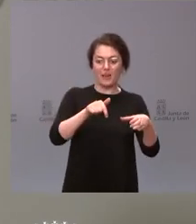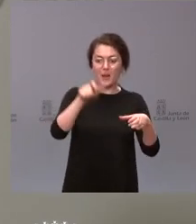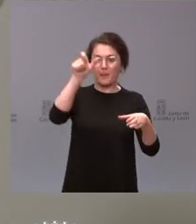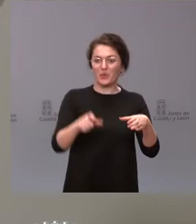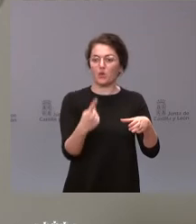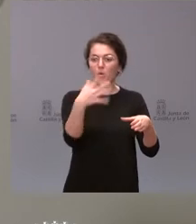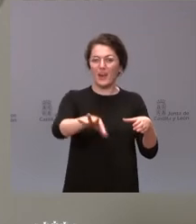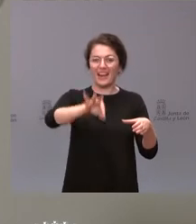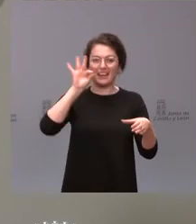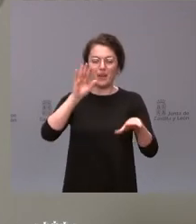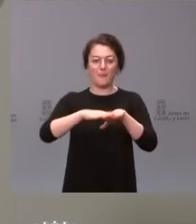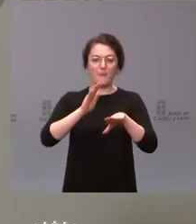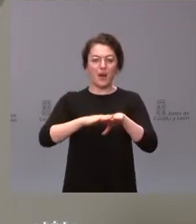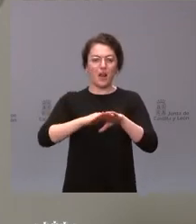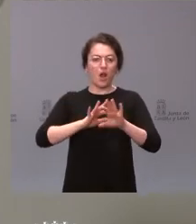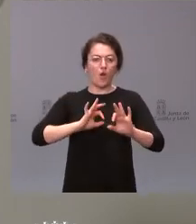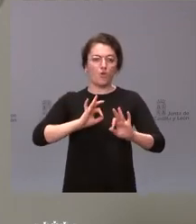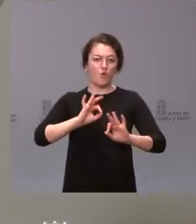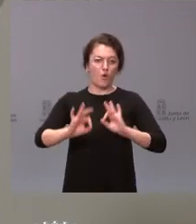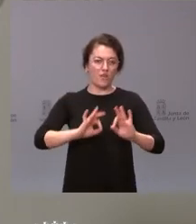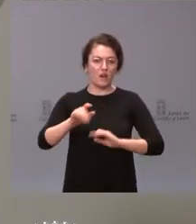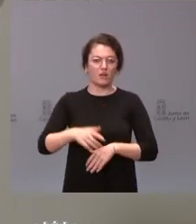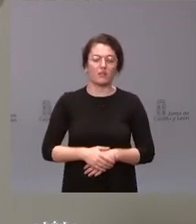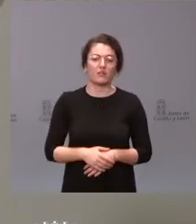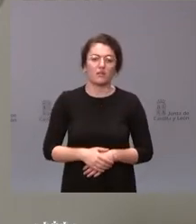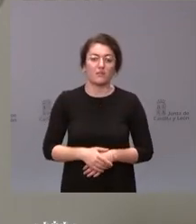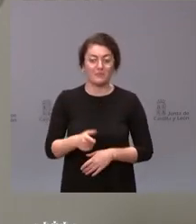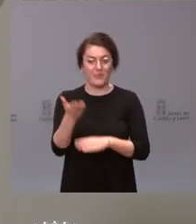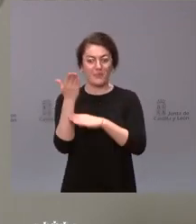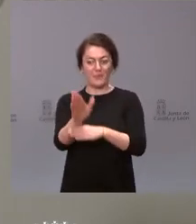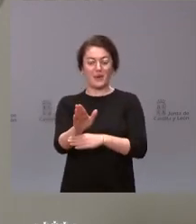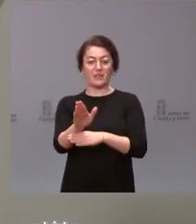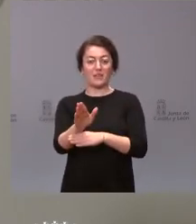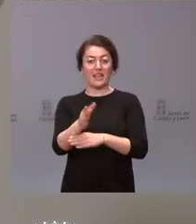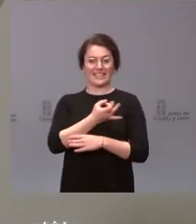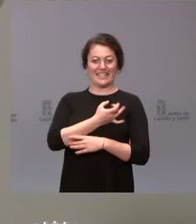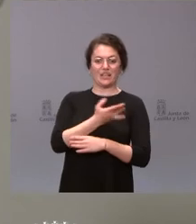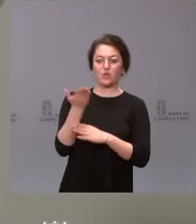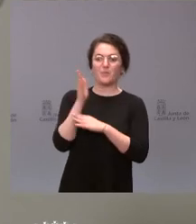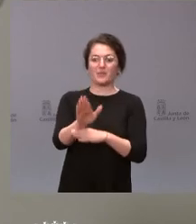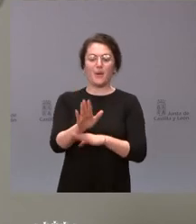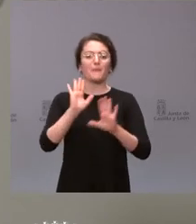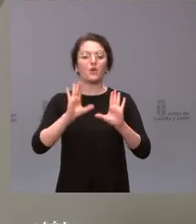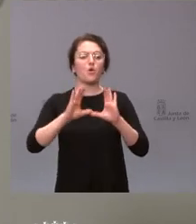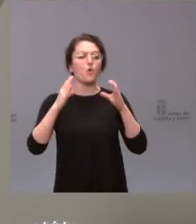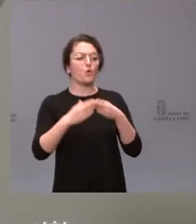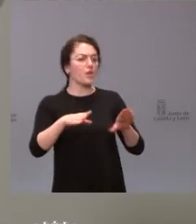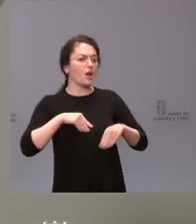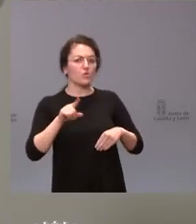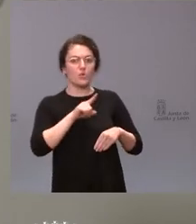por parte de las organizaciones sindicales y la Junta de Castilla y no aceptó a esa persona, que era Humildad